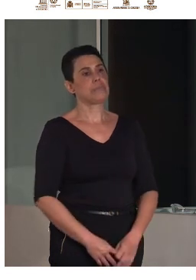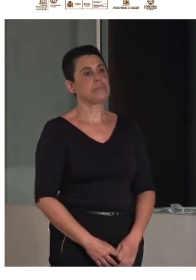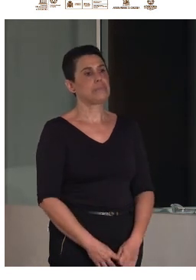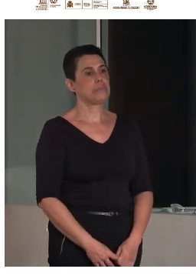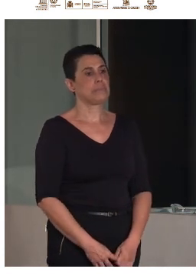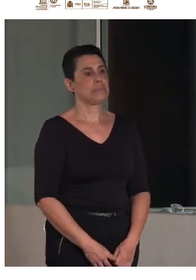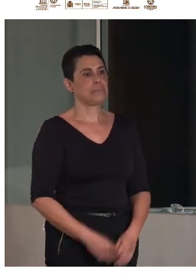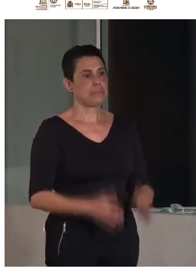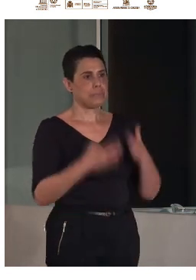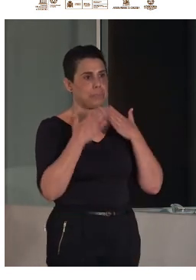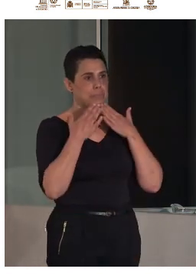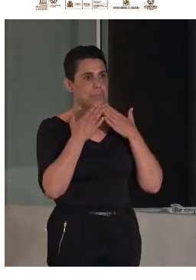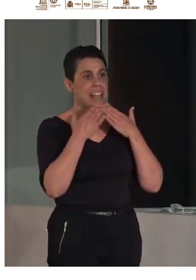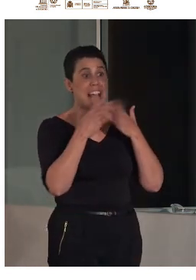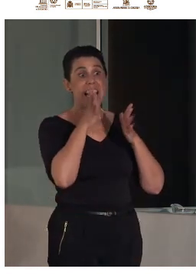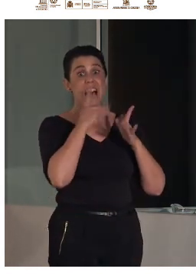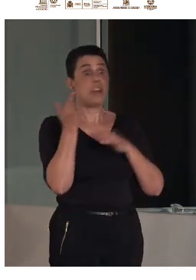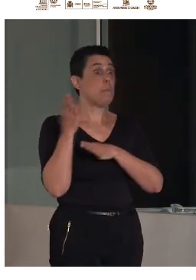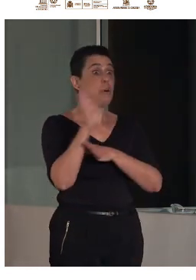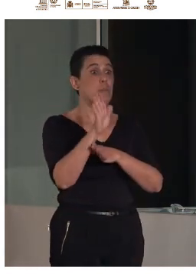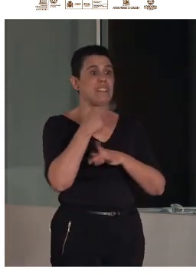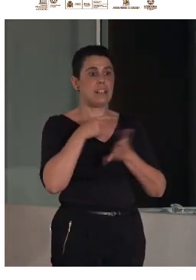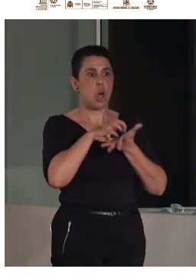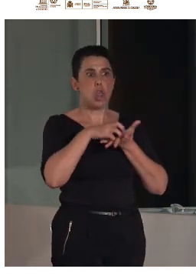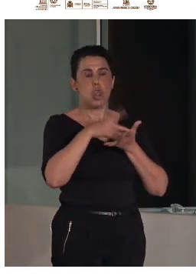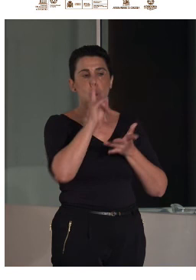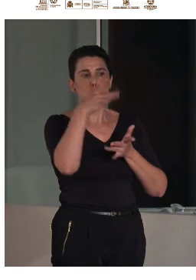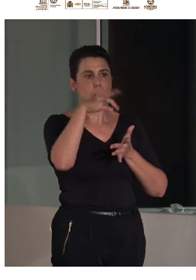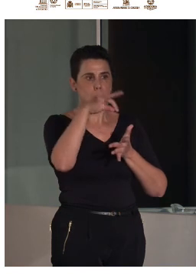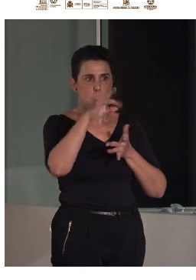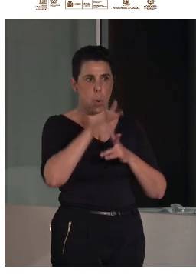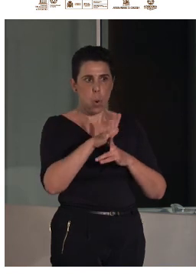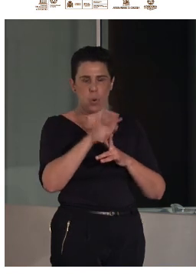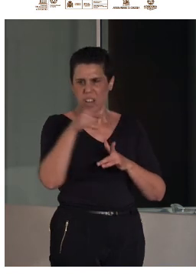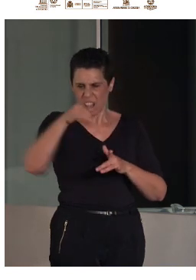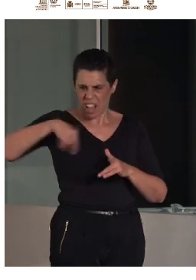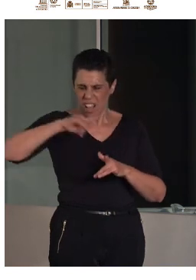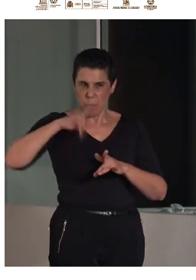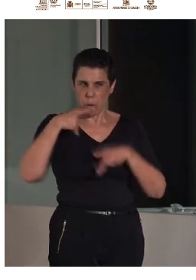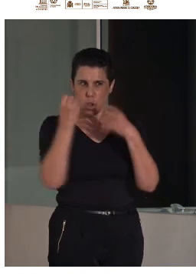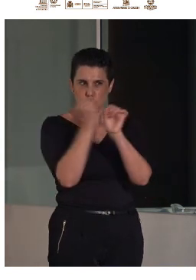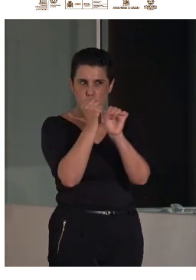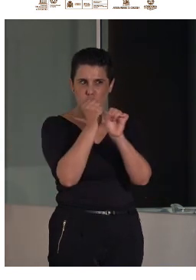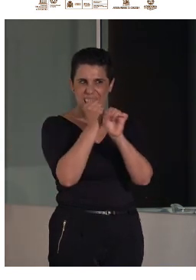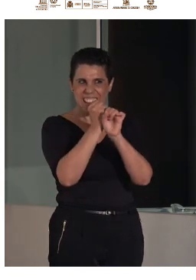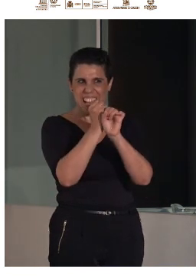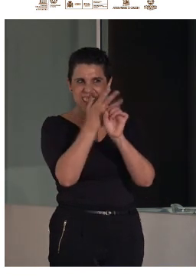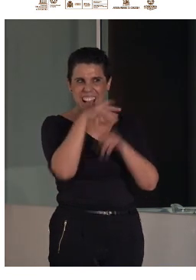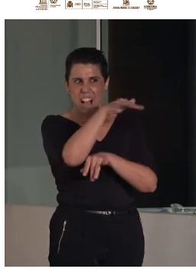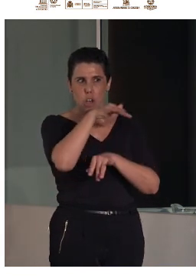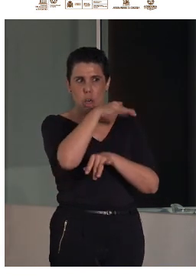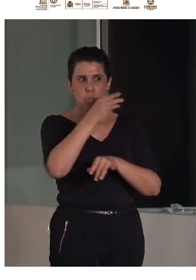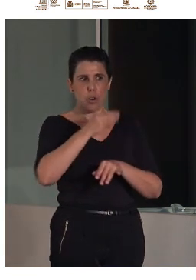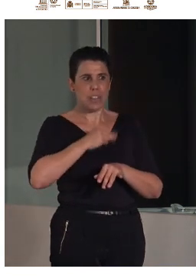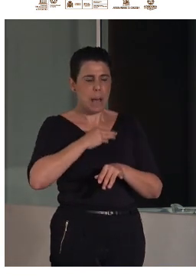Gracias gracias por la presentación la única duda que tengo es ¿habéis trabajado en algún sitio patrimonial que no tenga